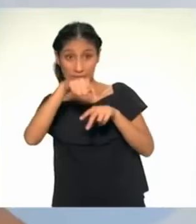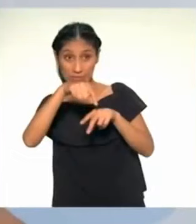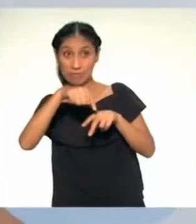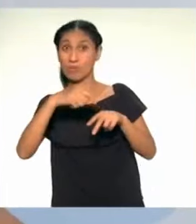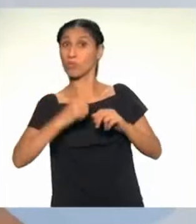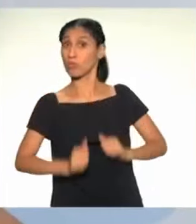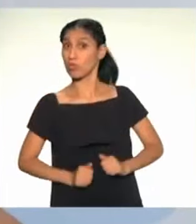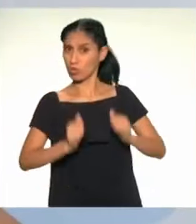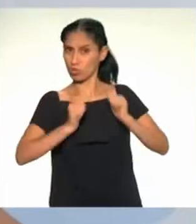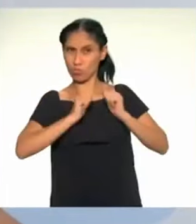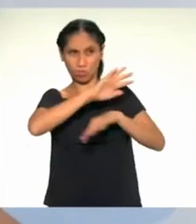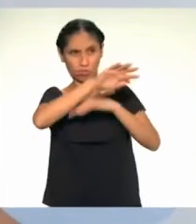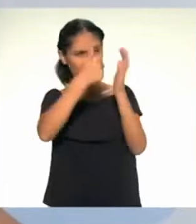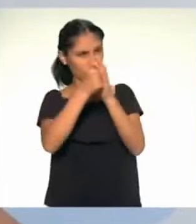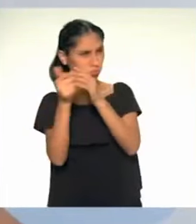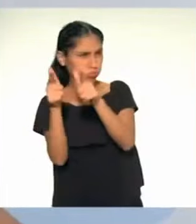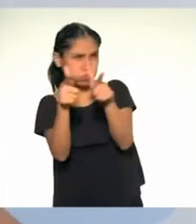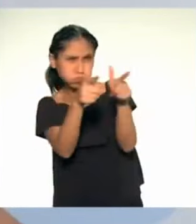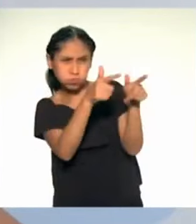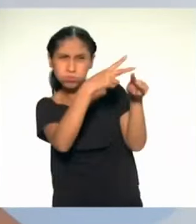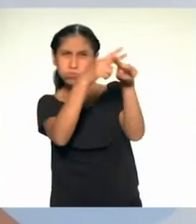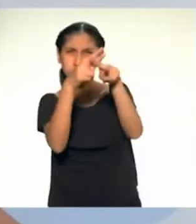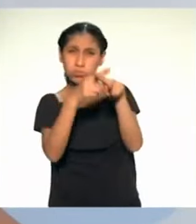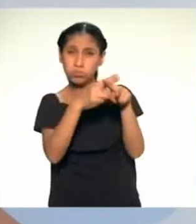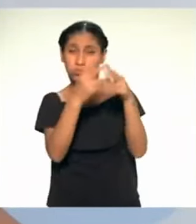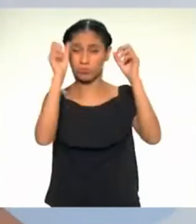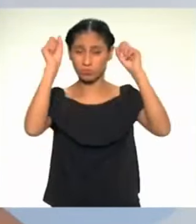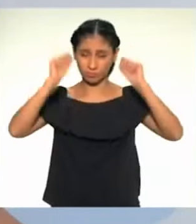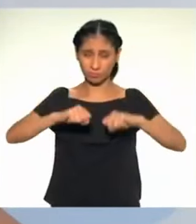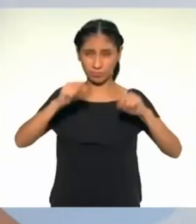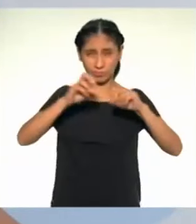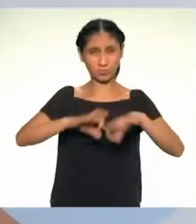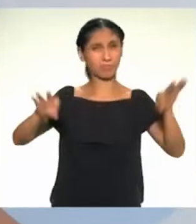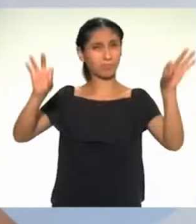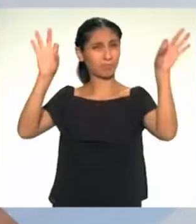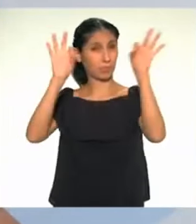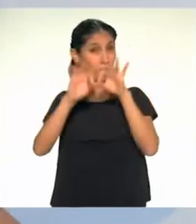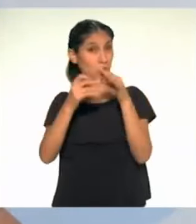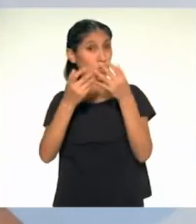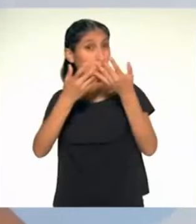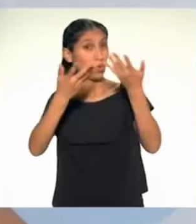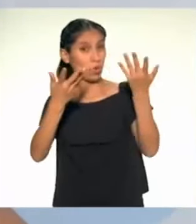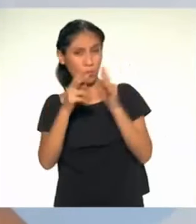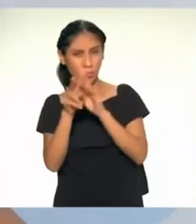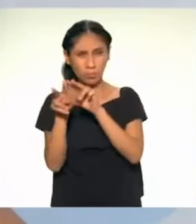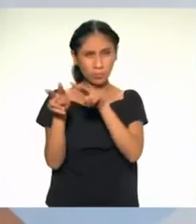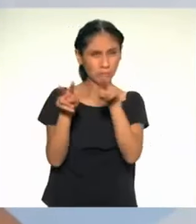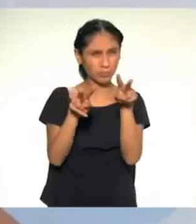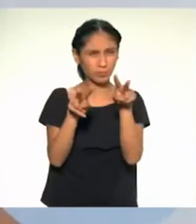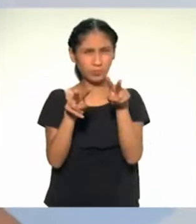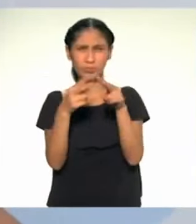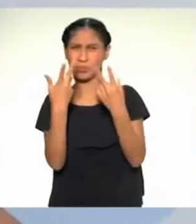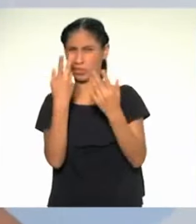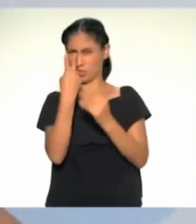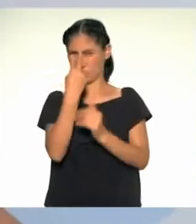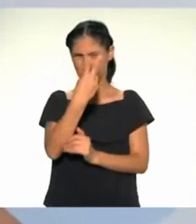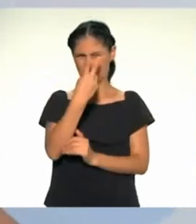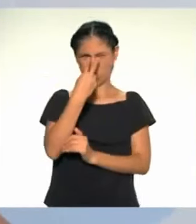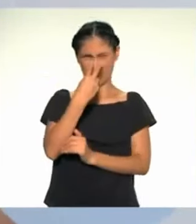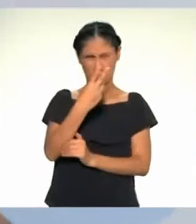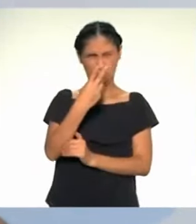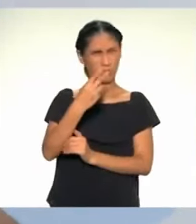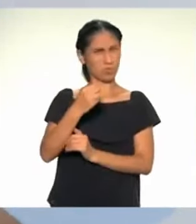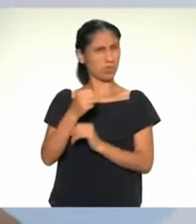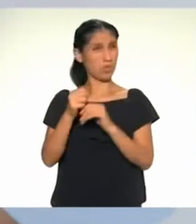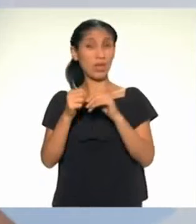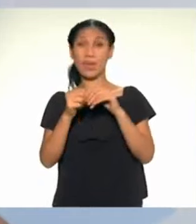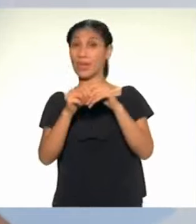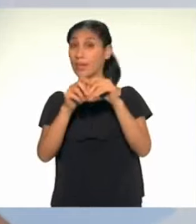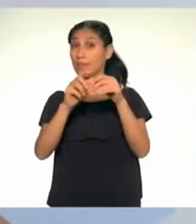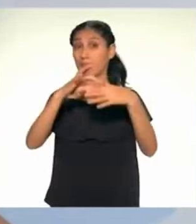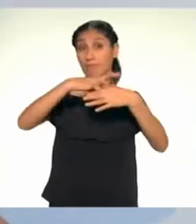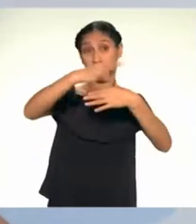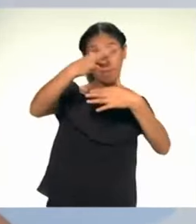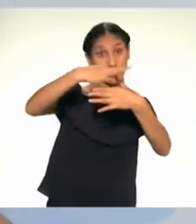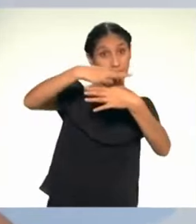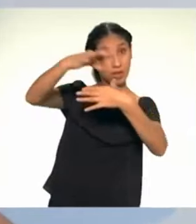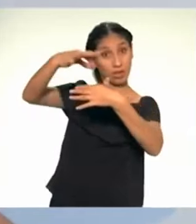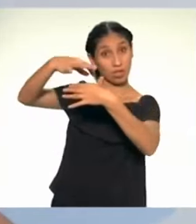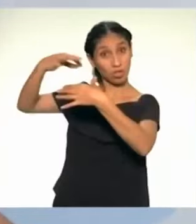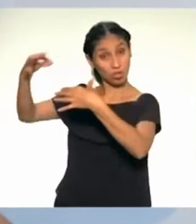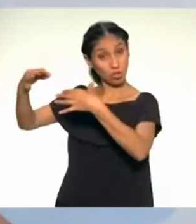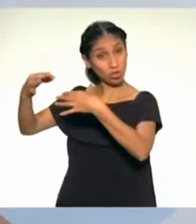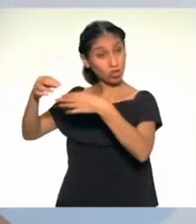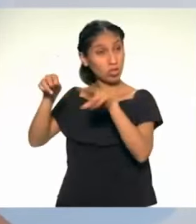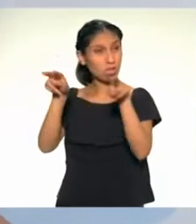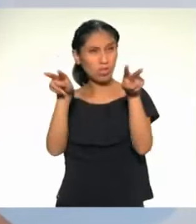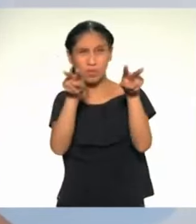¡Qué genial saber que la biodiversidad de las especies pueden ser diferentes en algunas regiones! Ahora quisiera saber, ¿qué